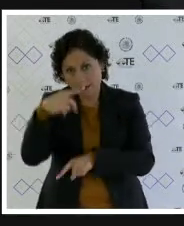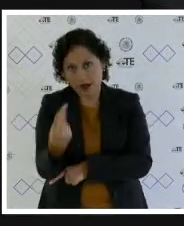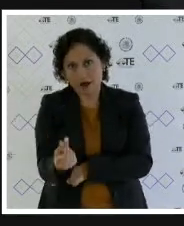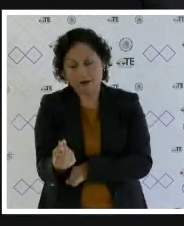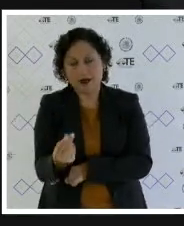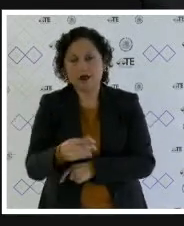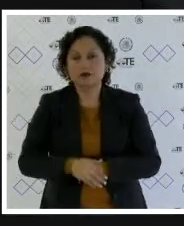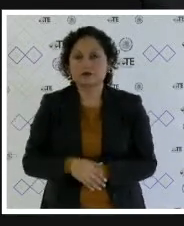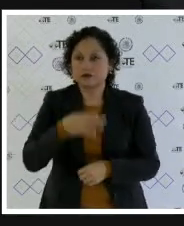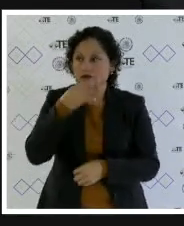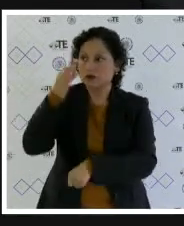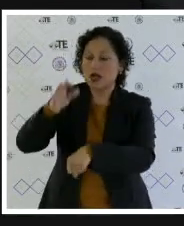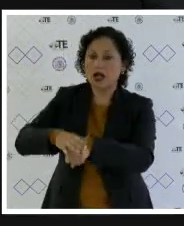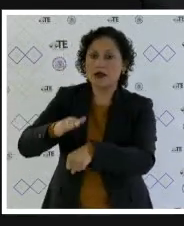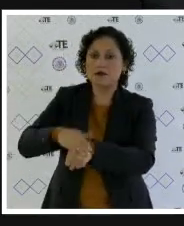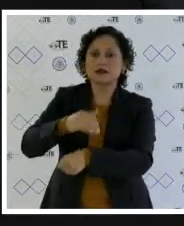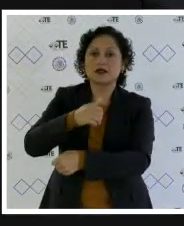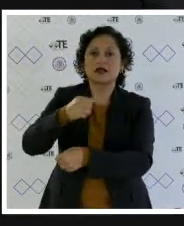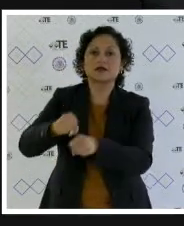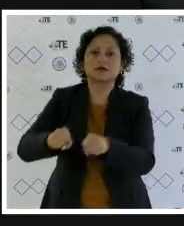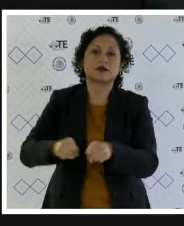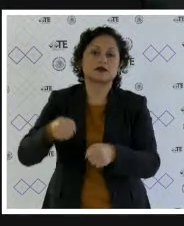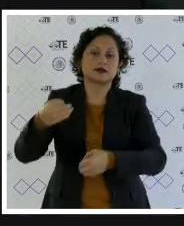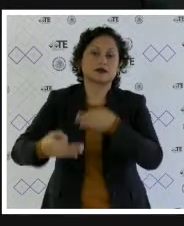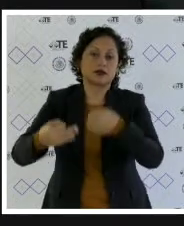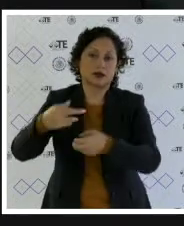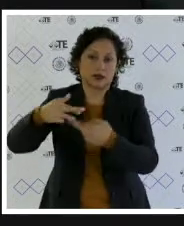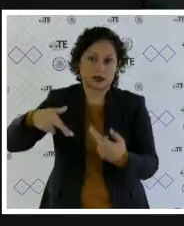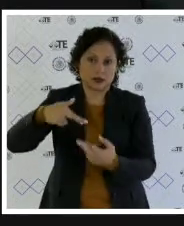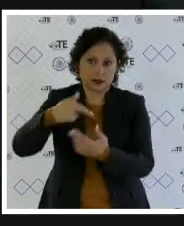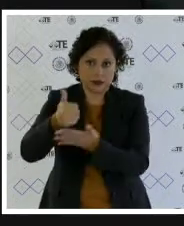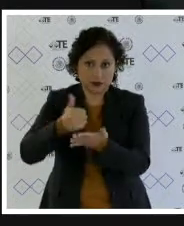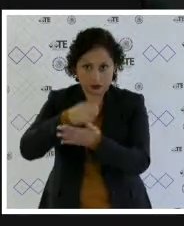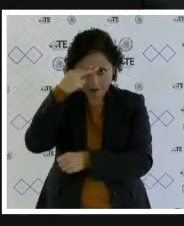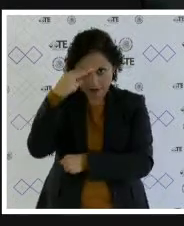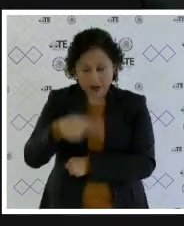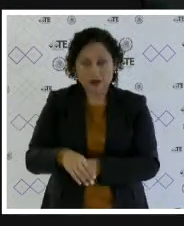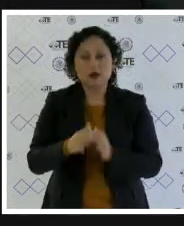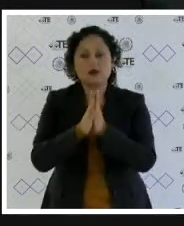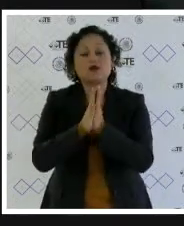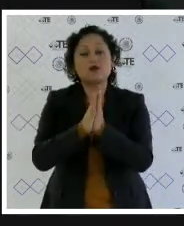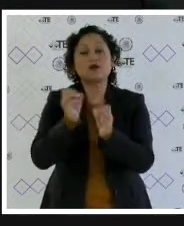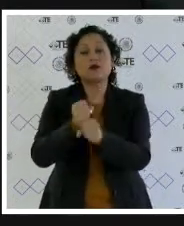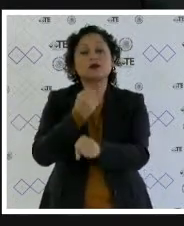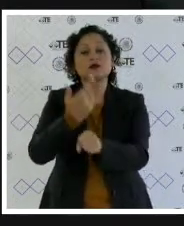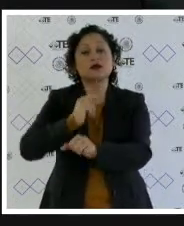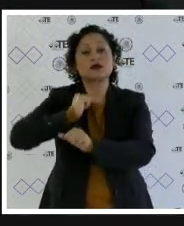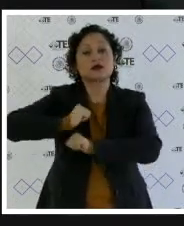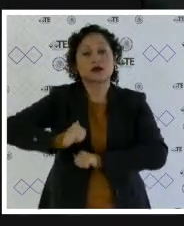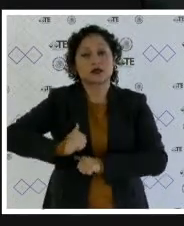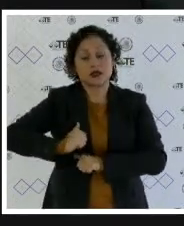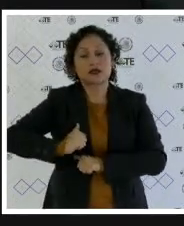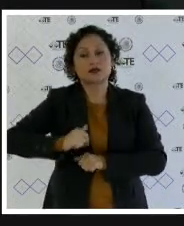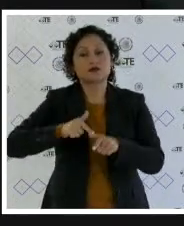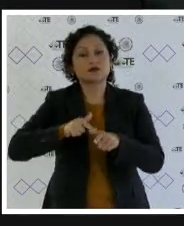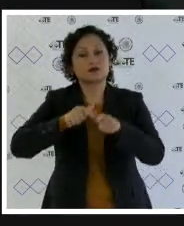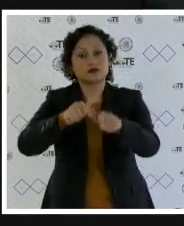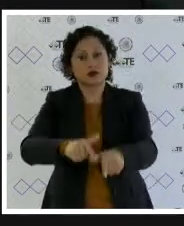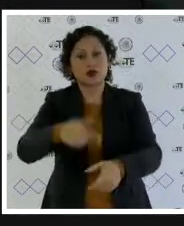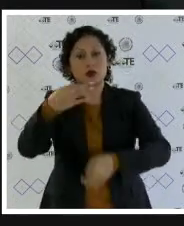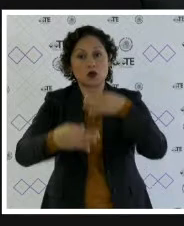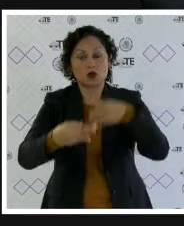Sala Regional Ciudad de México. Enseguida le voy a pedir, secretario, se sirva a dar cuenta con los proyectos de resolución relativos a los juicios